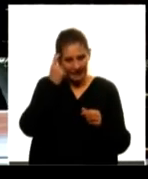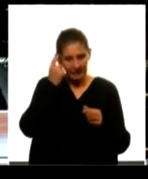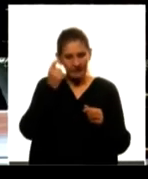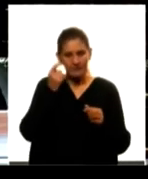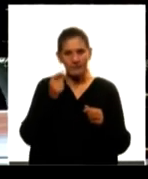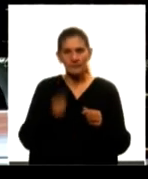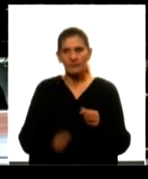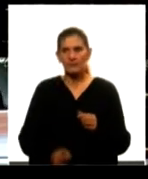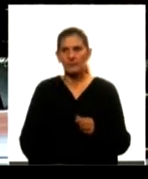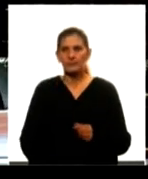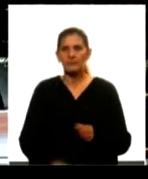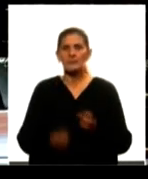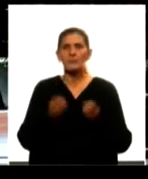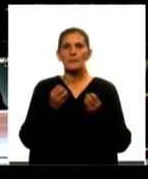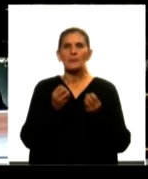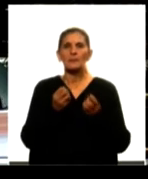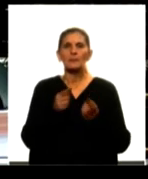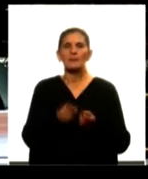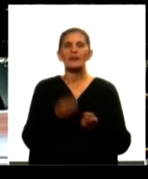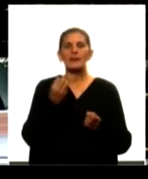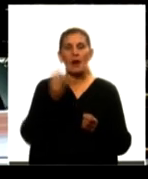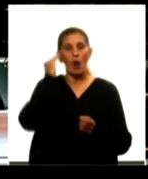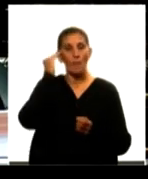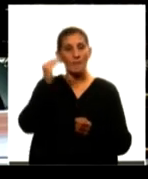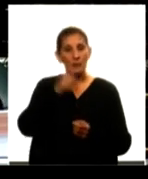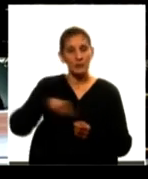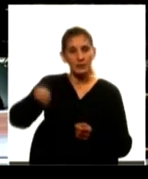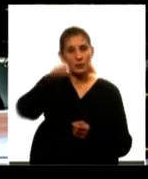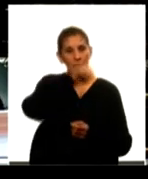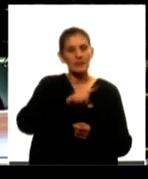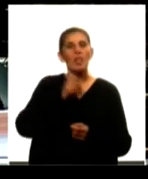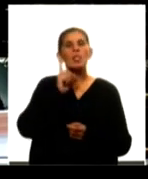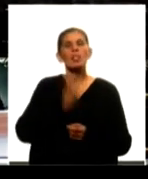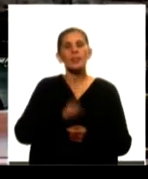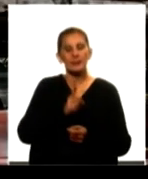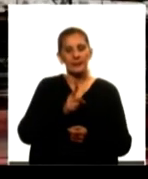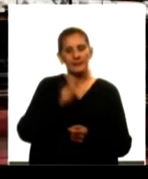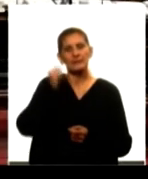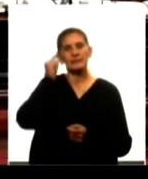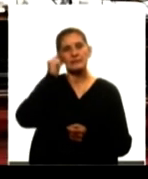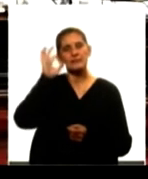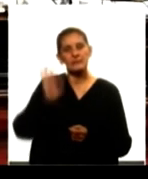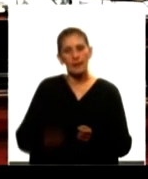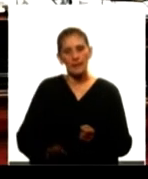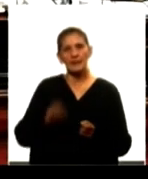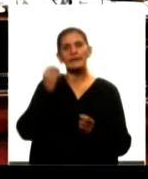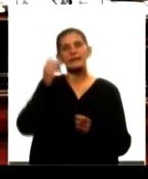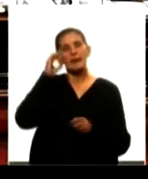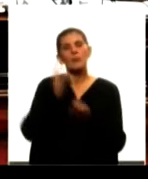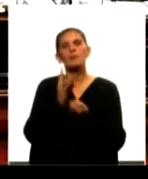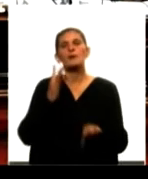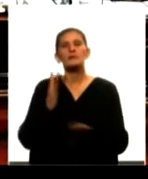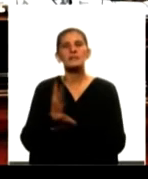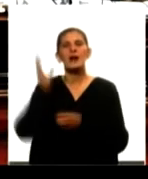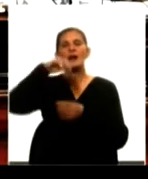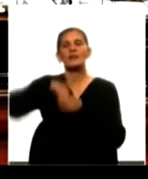los docentes deben ser considerados y deben ir hacia la profesionalización en